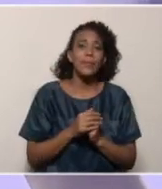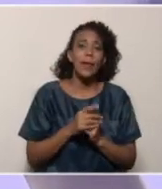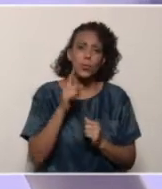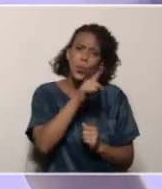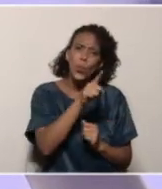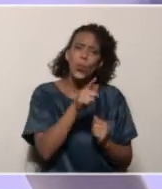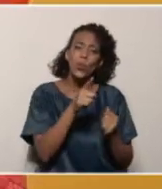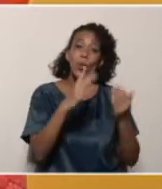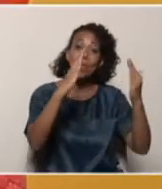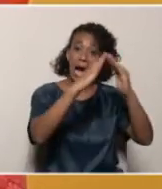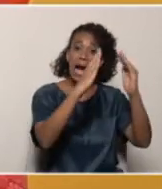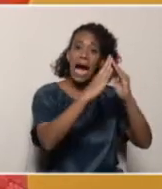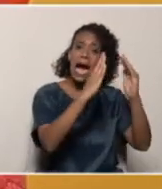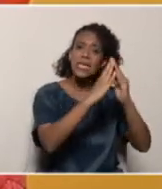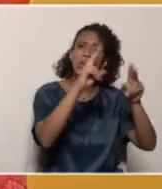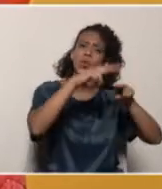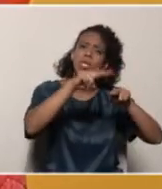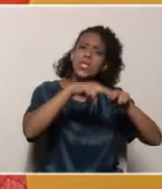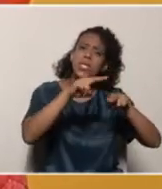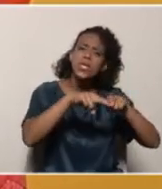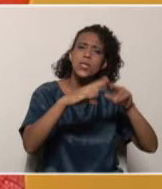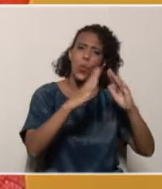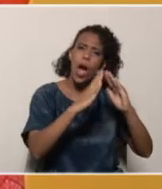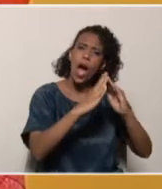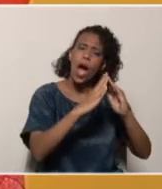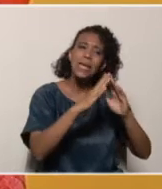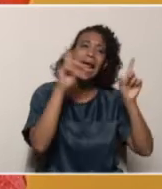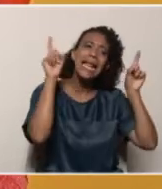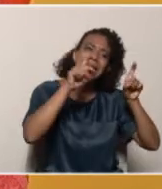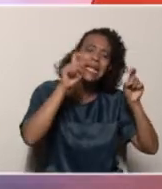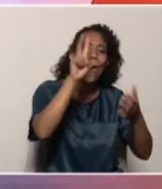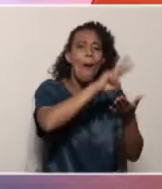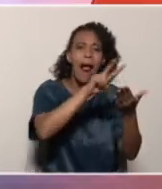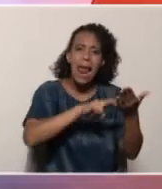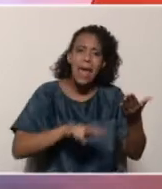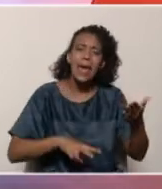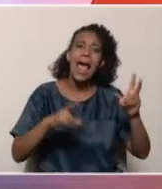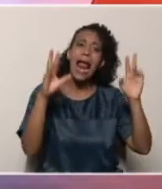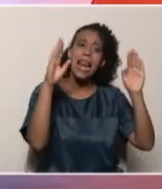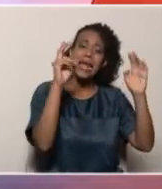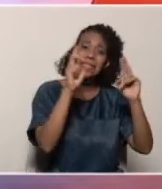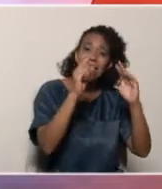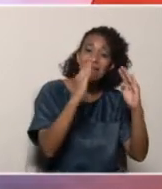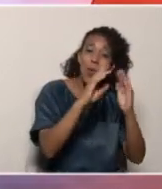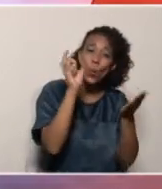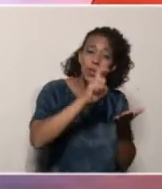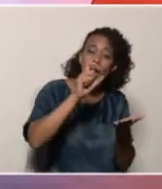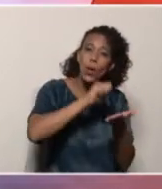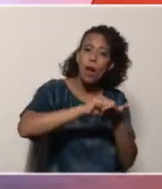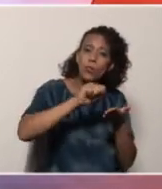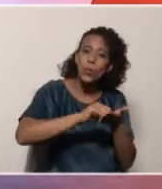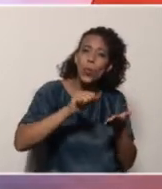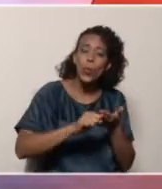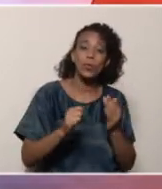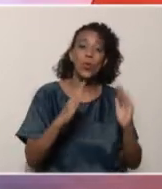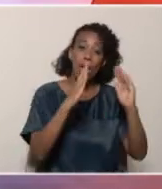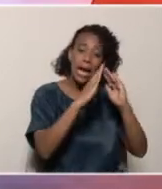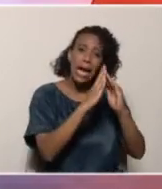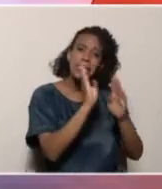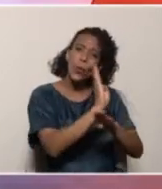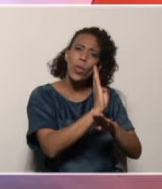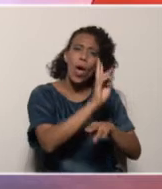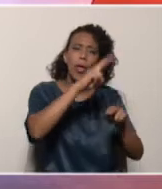una casa hogar, bueno, con unos niños que estaban allí, ellos les enseñaron a leer, les enseñaron a escribir y lejos de ser